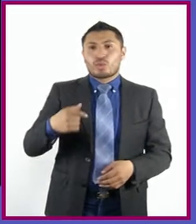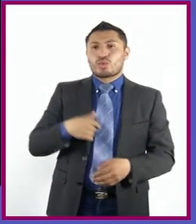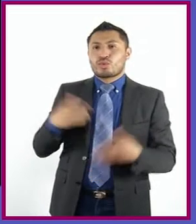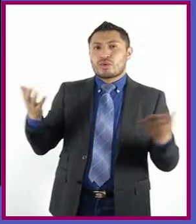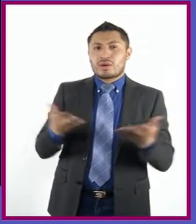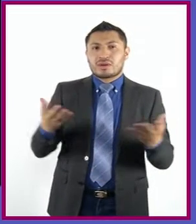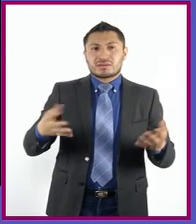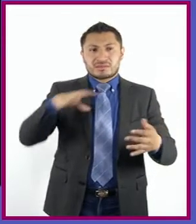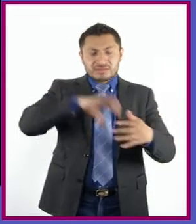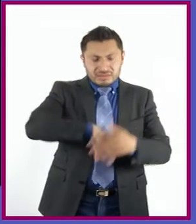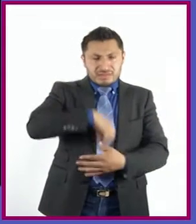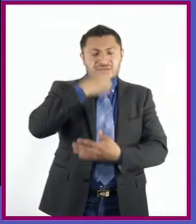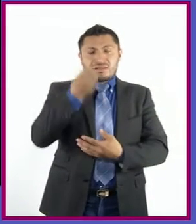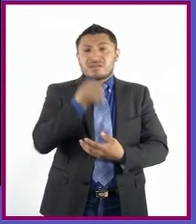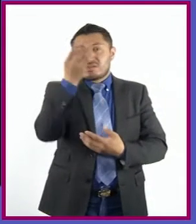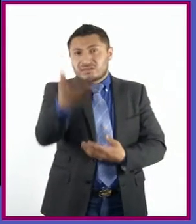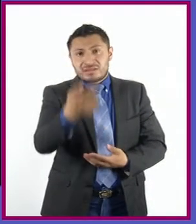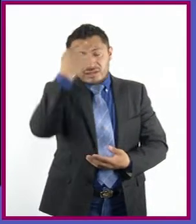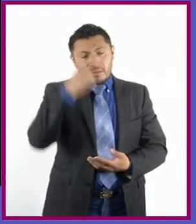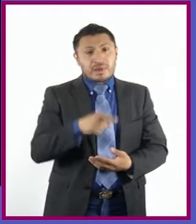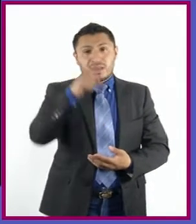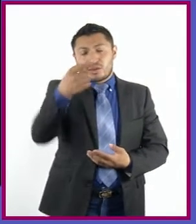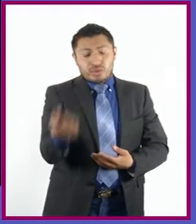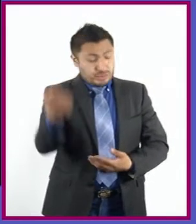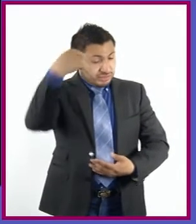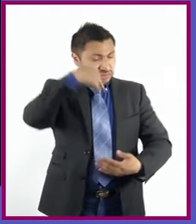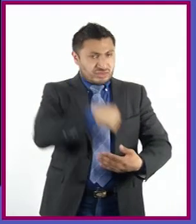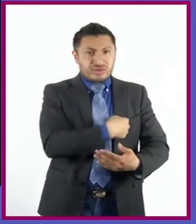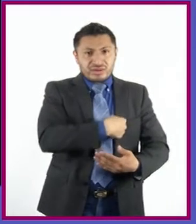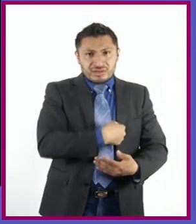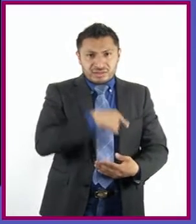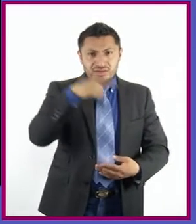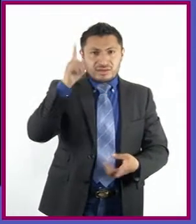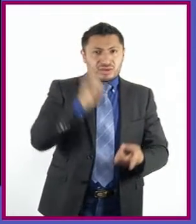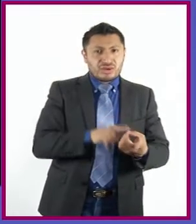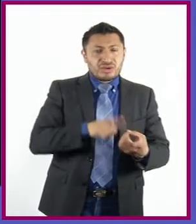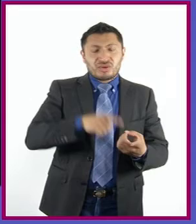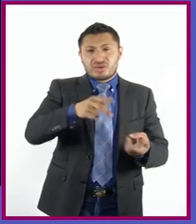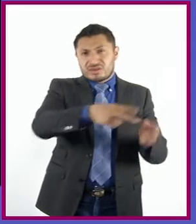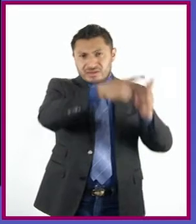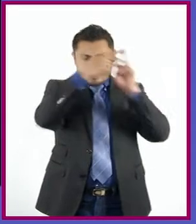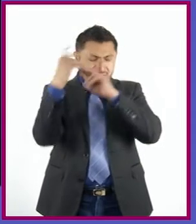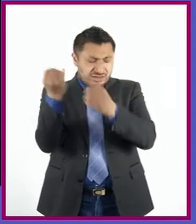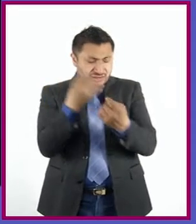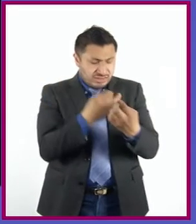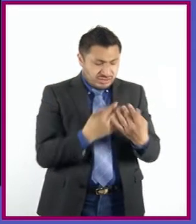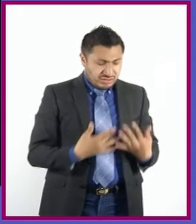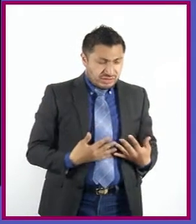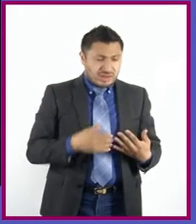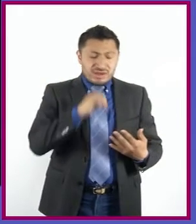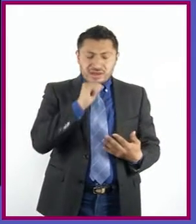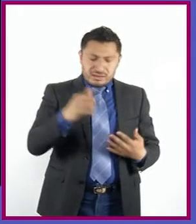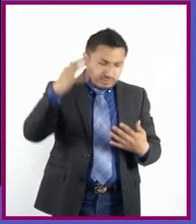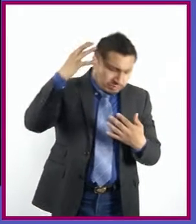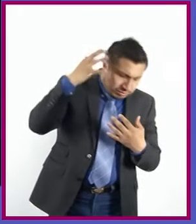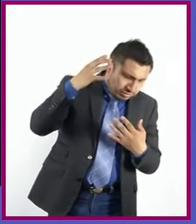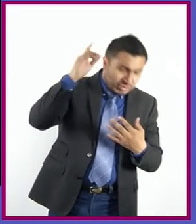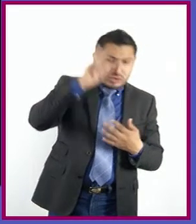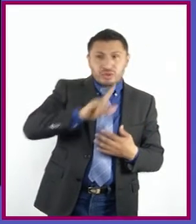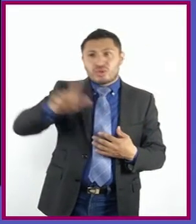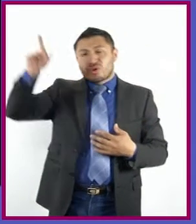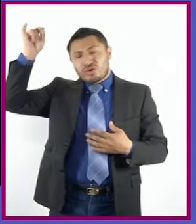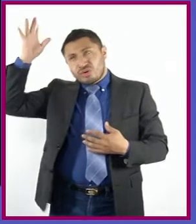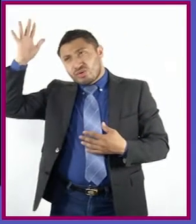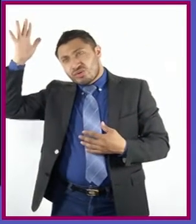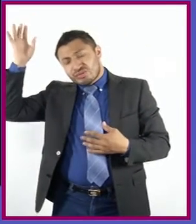del pecho para que entre la imagen de tu hermosura. Donde entre estrella no tiene lugar la sombra, ni estrella donde el sol voy a